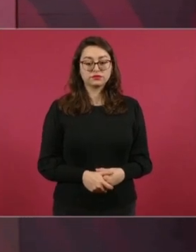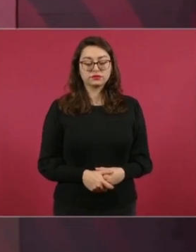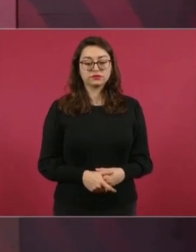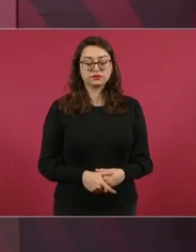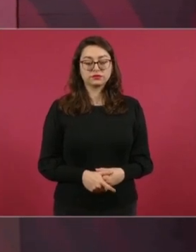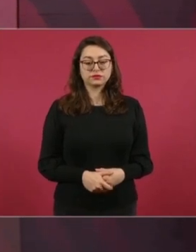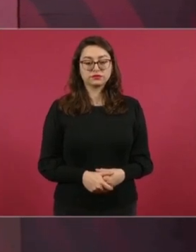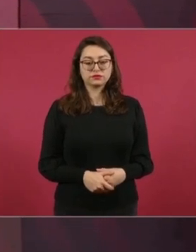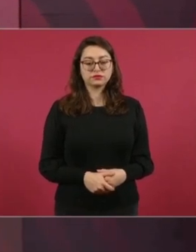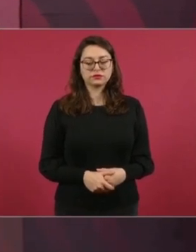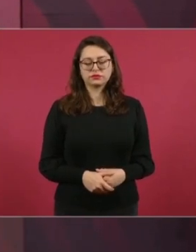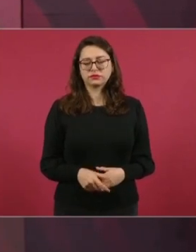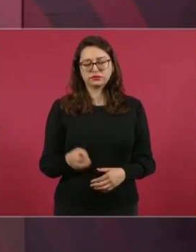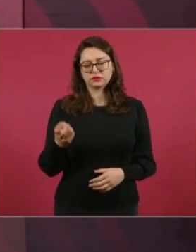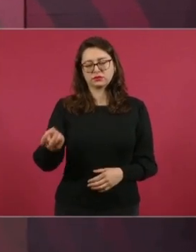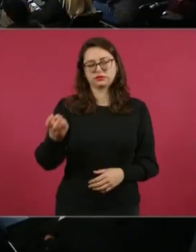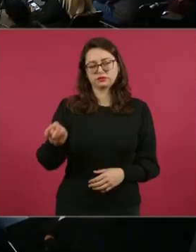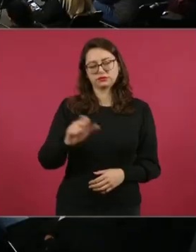pero eso es otra cosa.